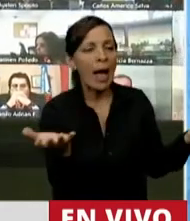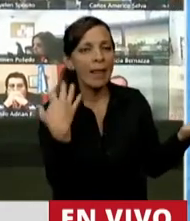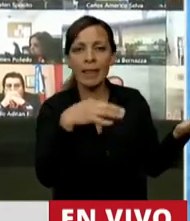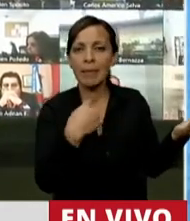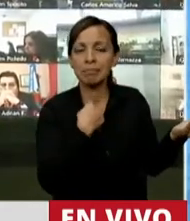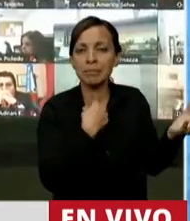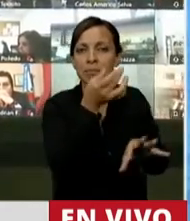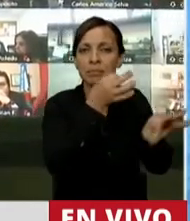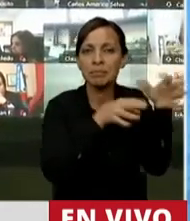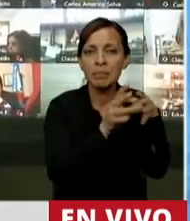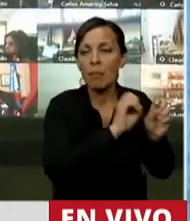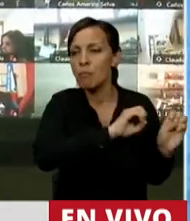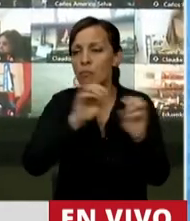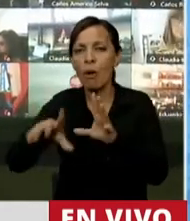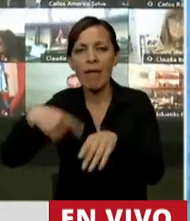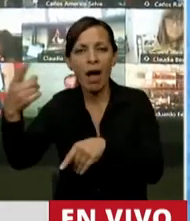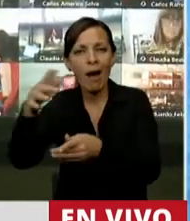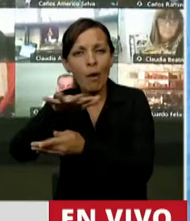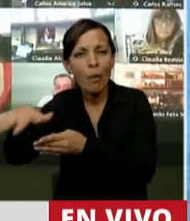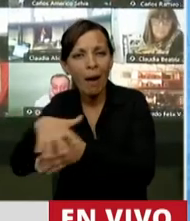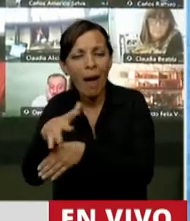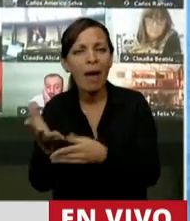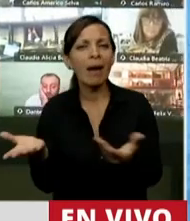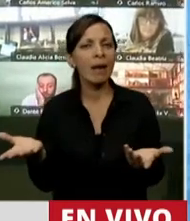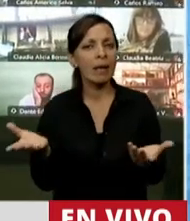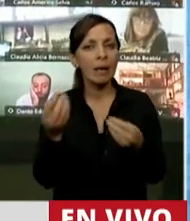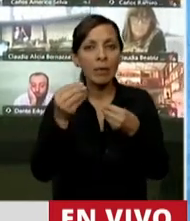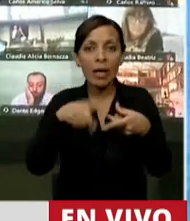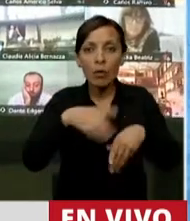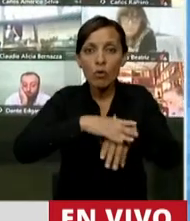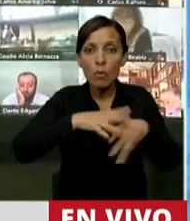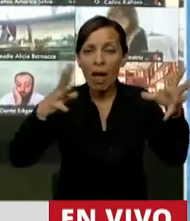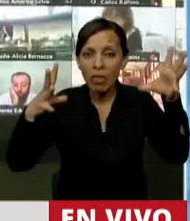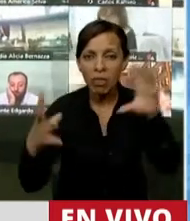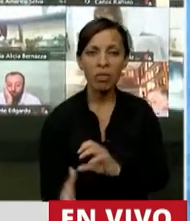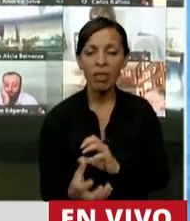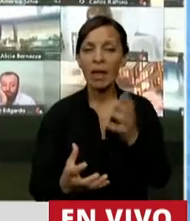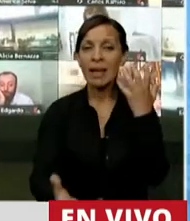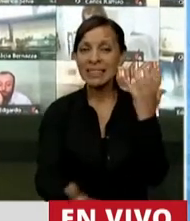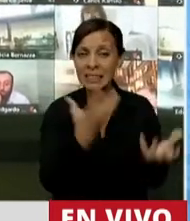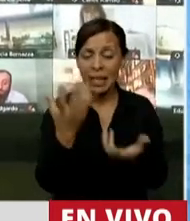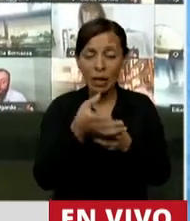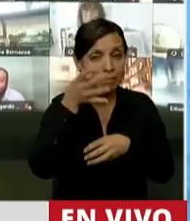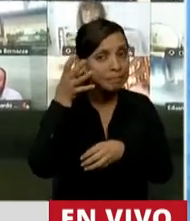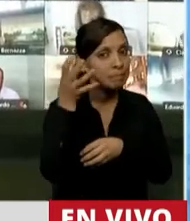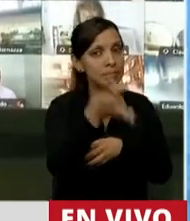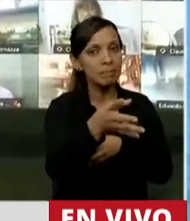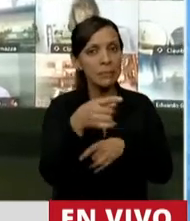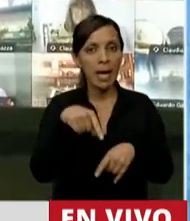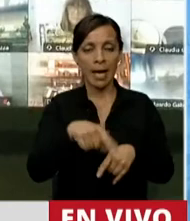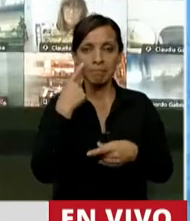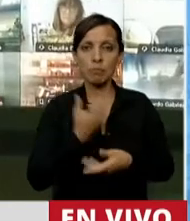a migrar de esas tierras, porque el efecto devastador que tienen los incendios muchas veces les hacen ver